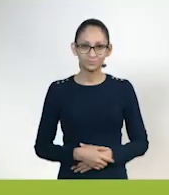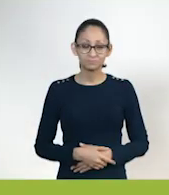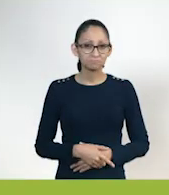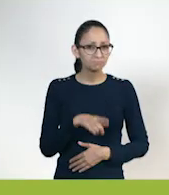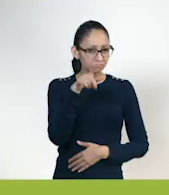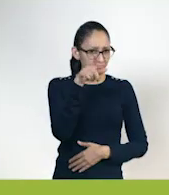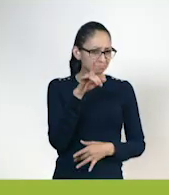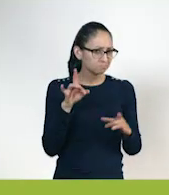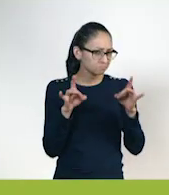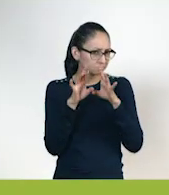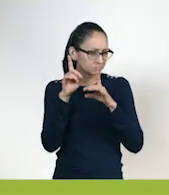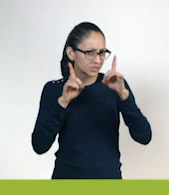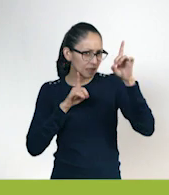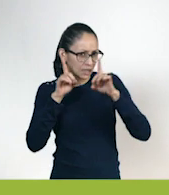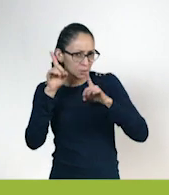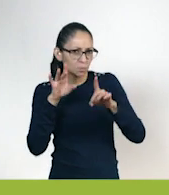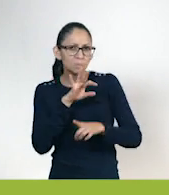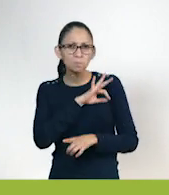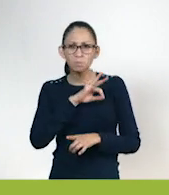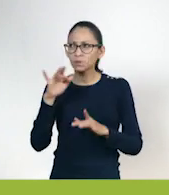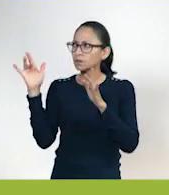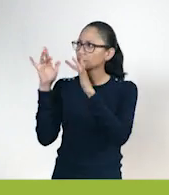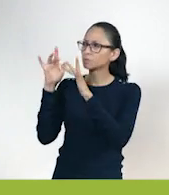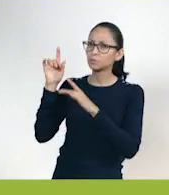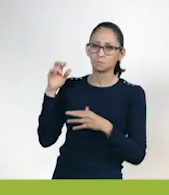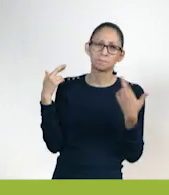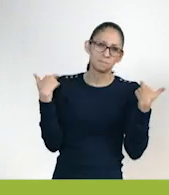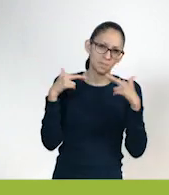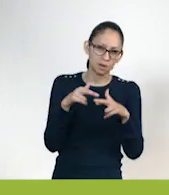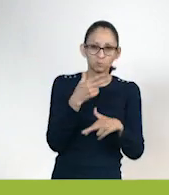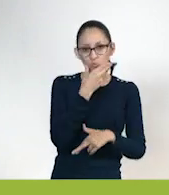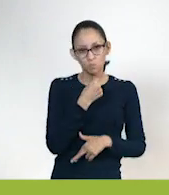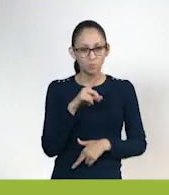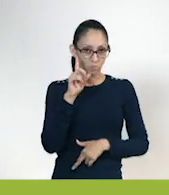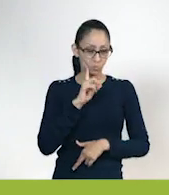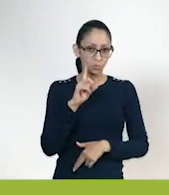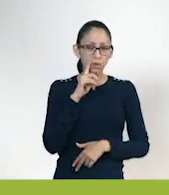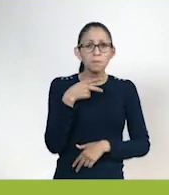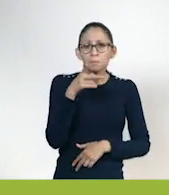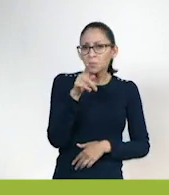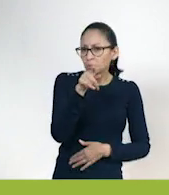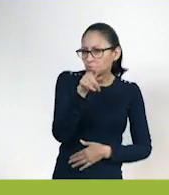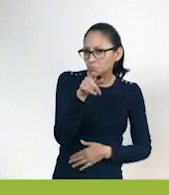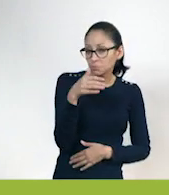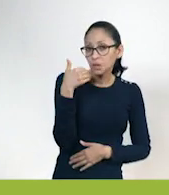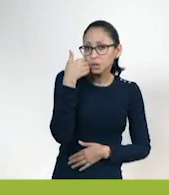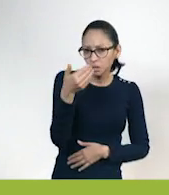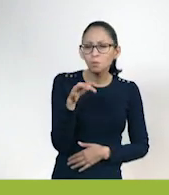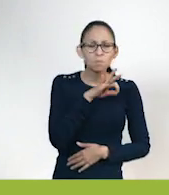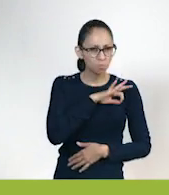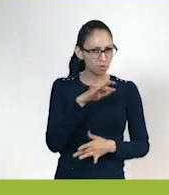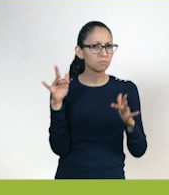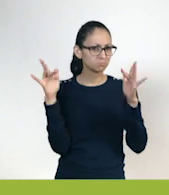Si tienes alguna duda. Comunícate con tu maestra o maestro. O si lo prefieres. Contáctanos.